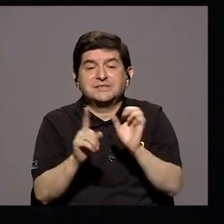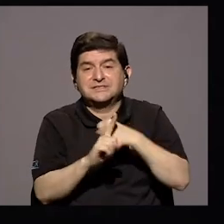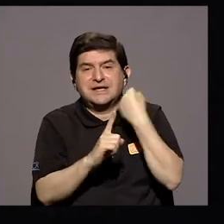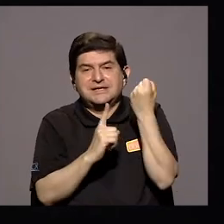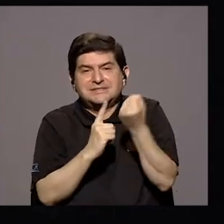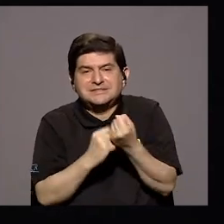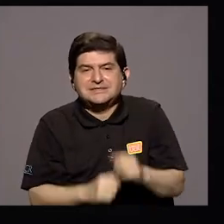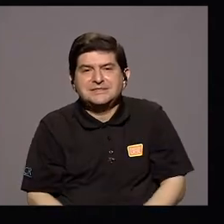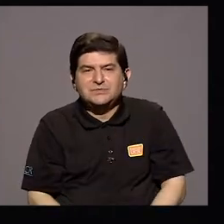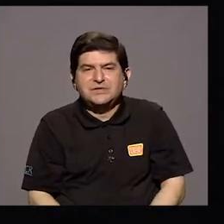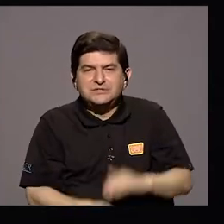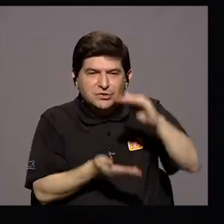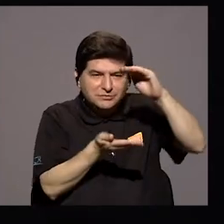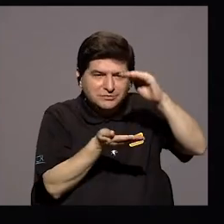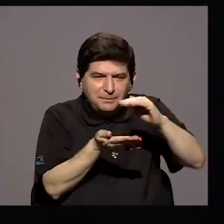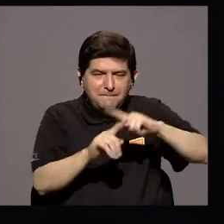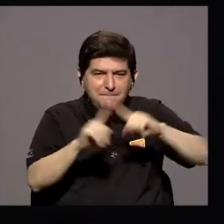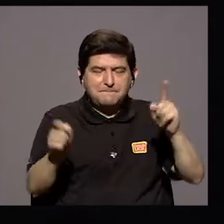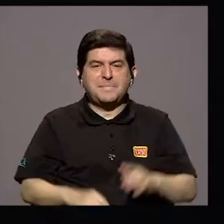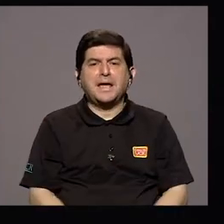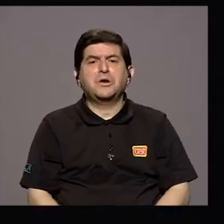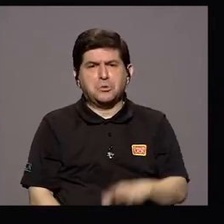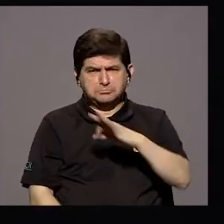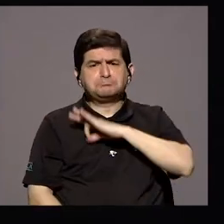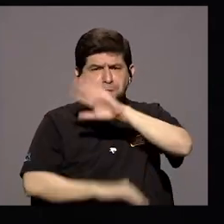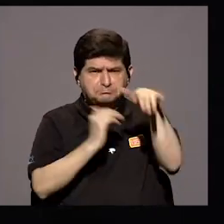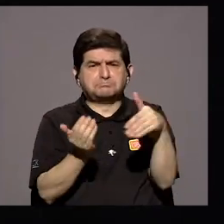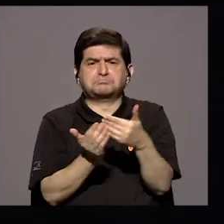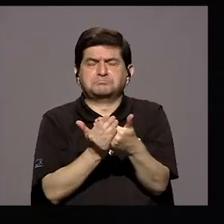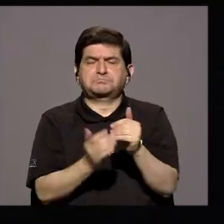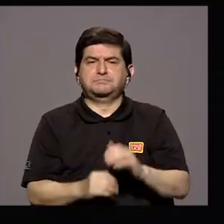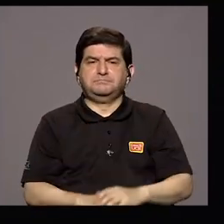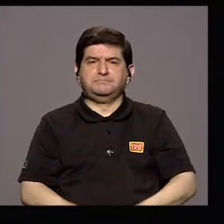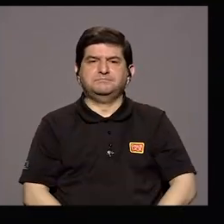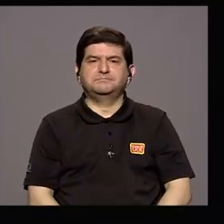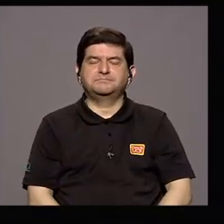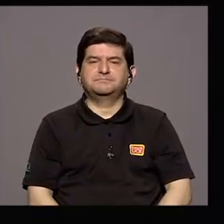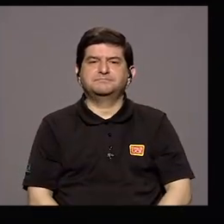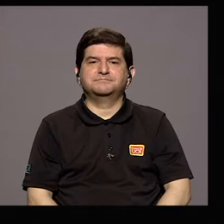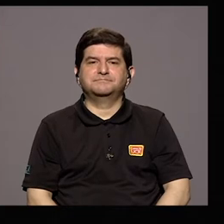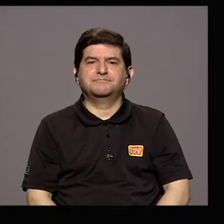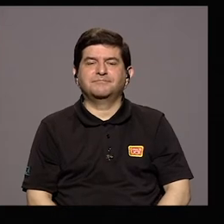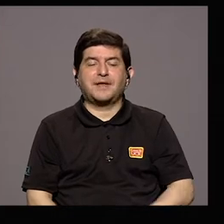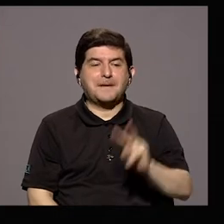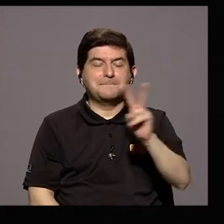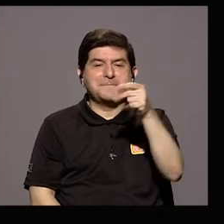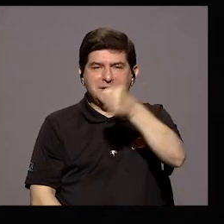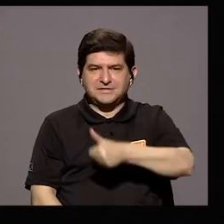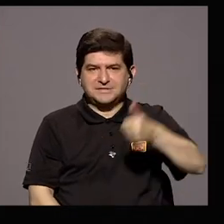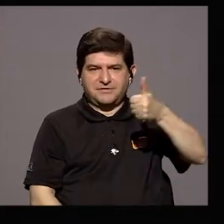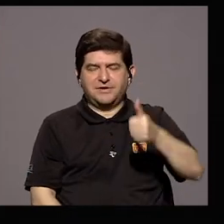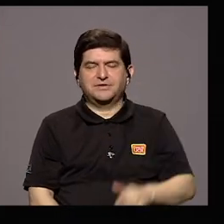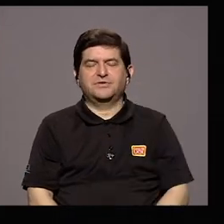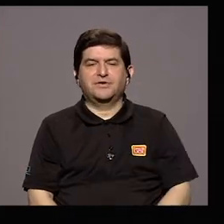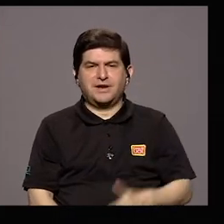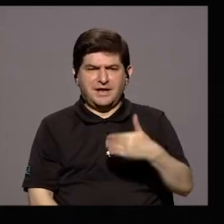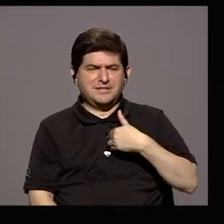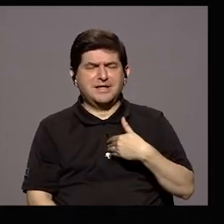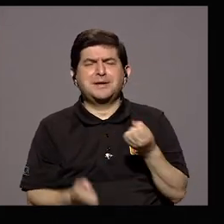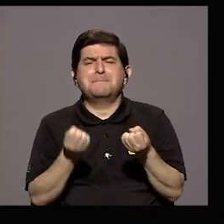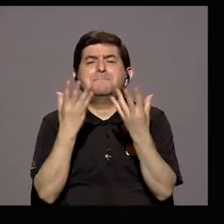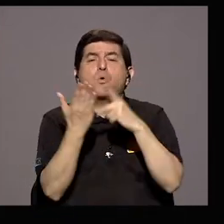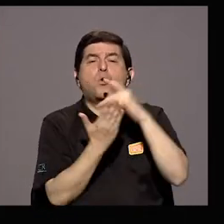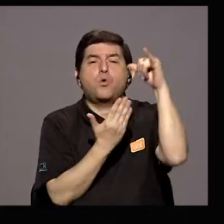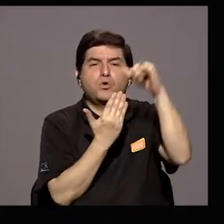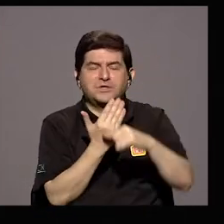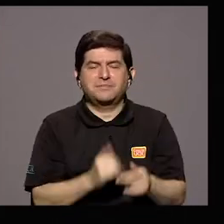Pero que Que sea Alimenticio Alimenticio La La vicerrectoría Tiene una cartera Amplia